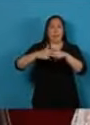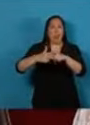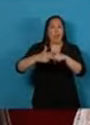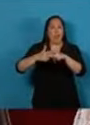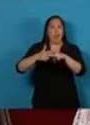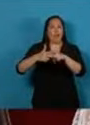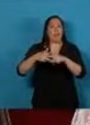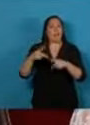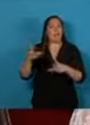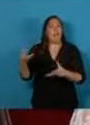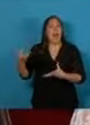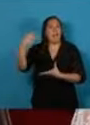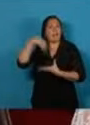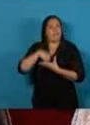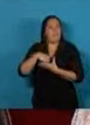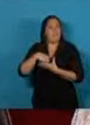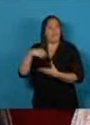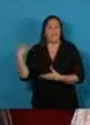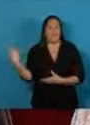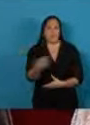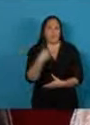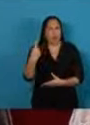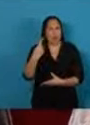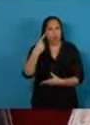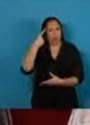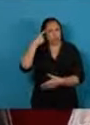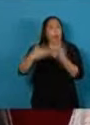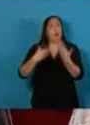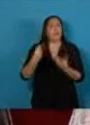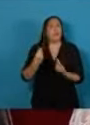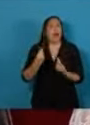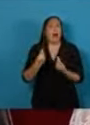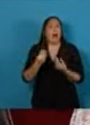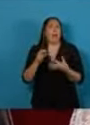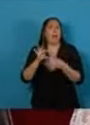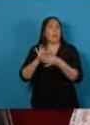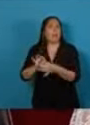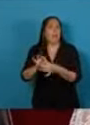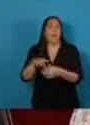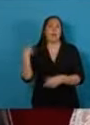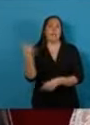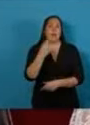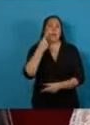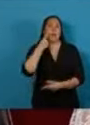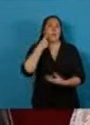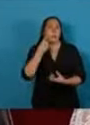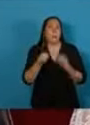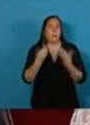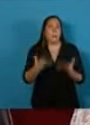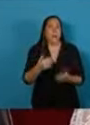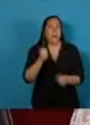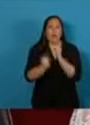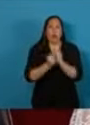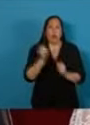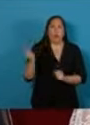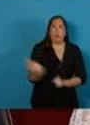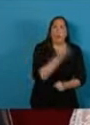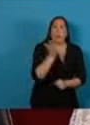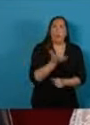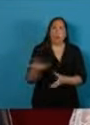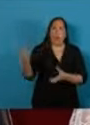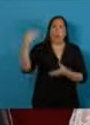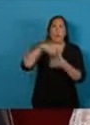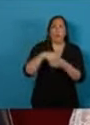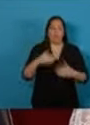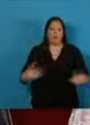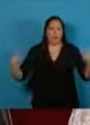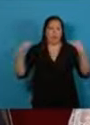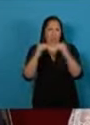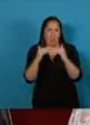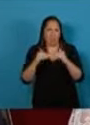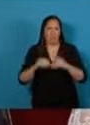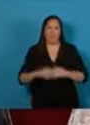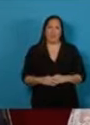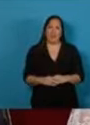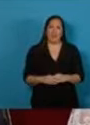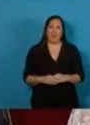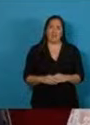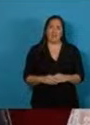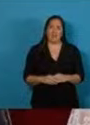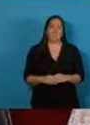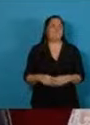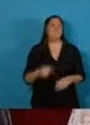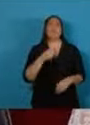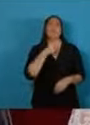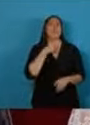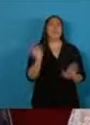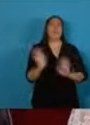alma y que esté al servicio de vivir bien que multiplique productividad inclusión y equidad no quiero